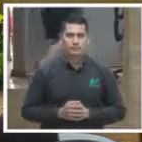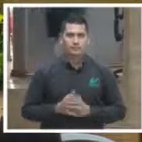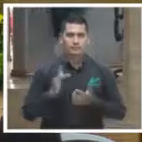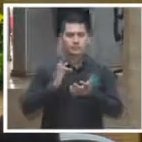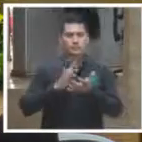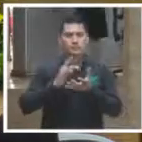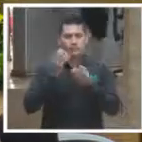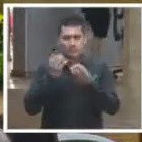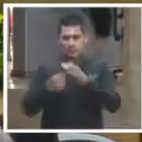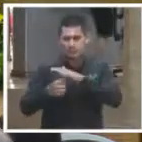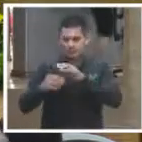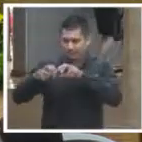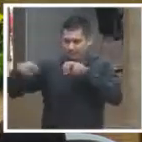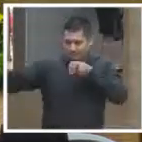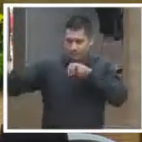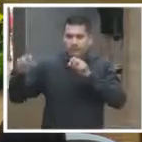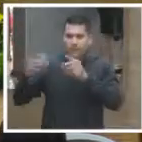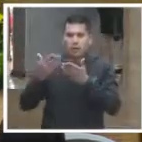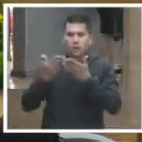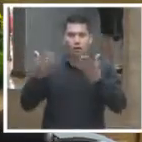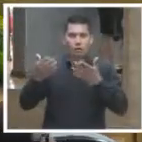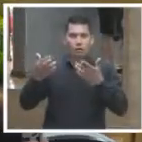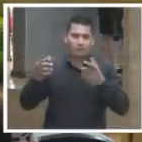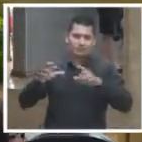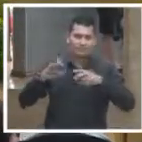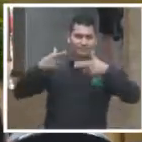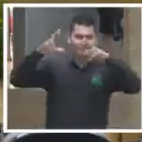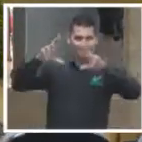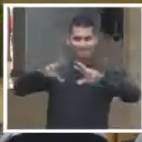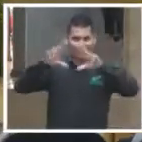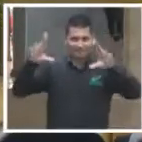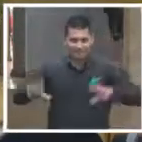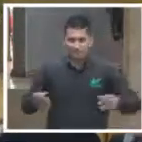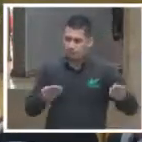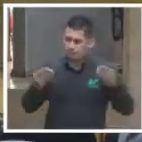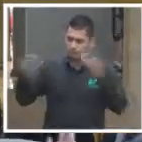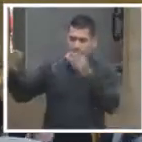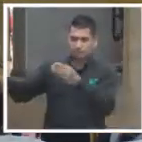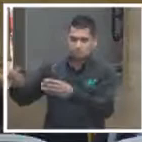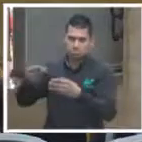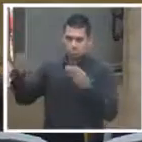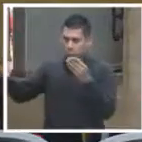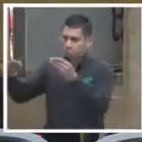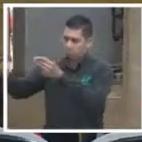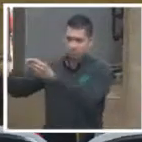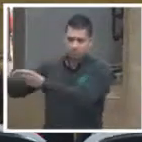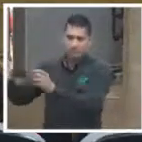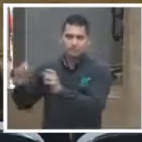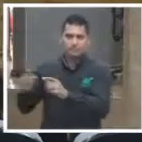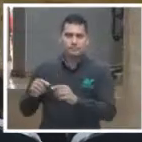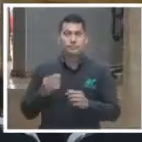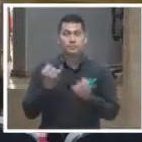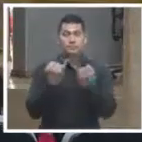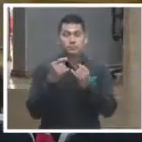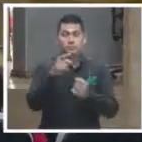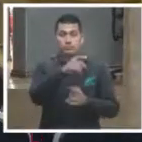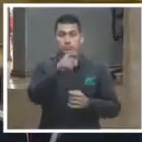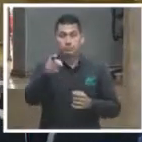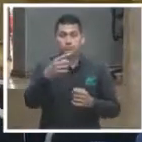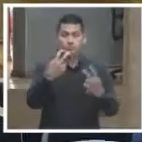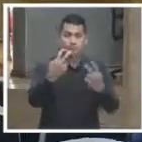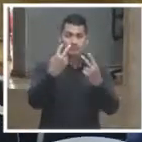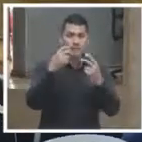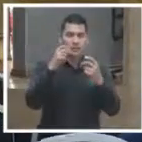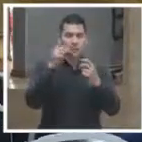esta mesa se les dará entrega de un reconocimiento por su valiosa participación en este seminario y a usted que nos siguió a través de